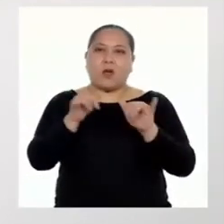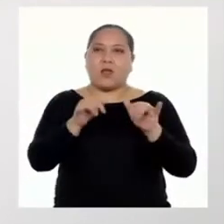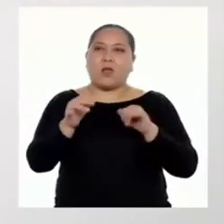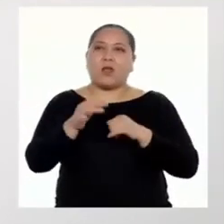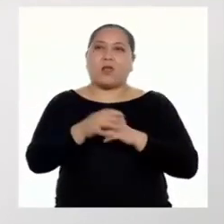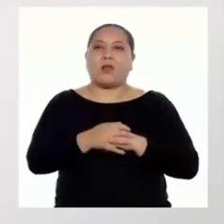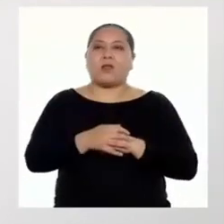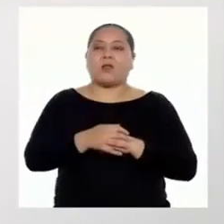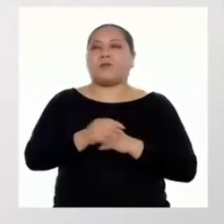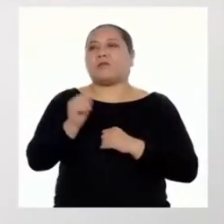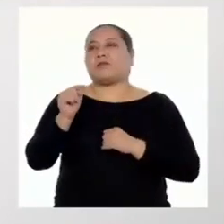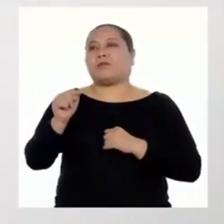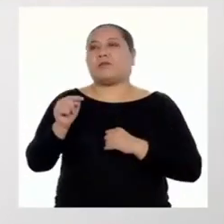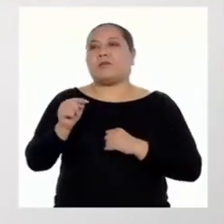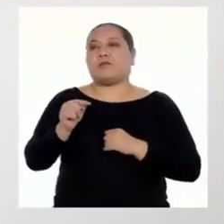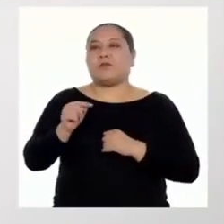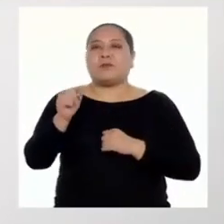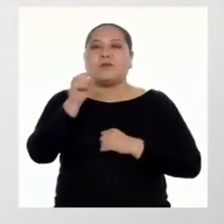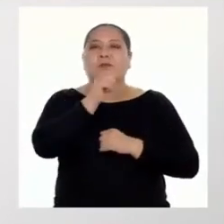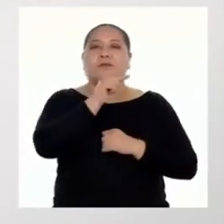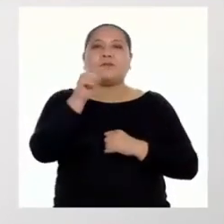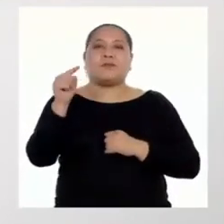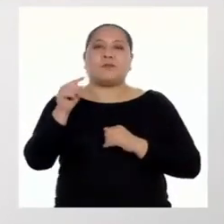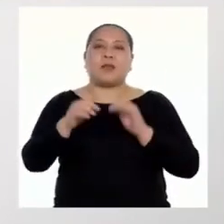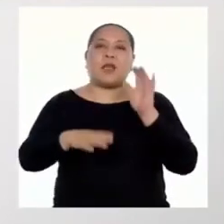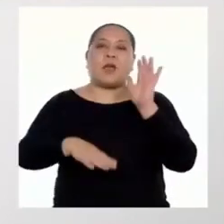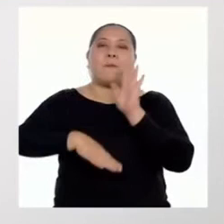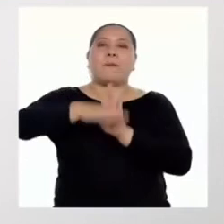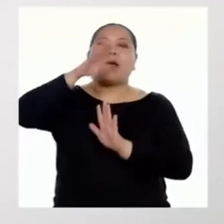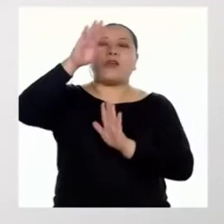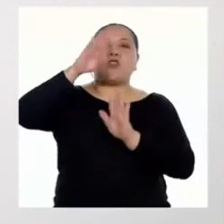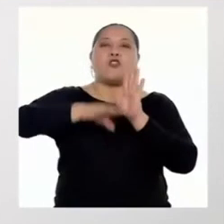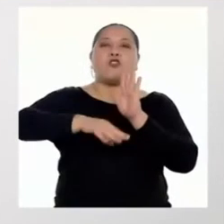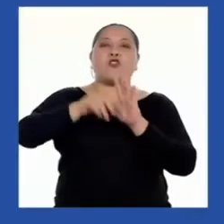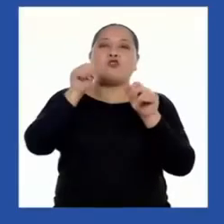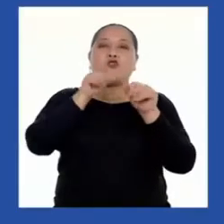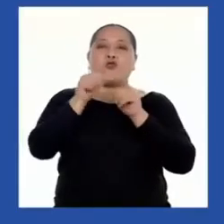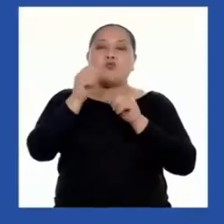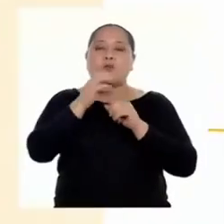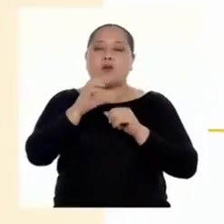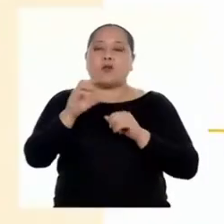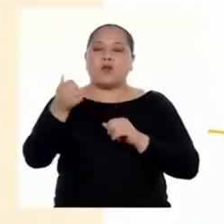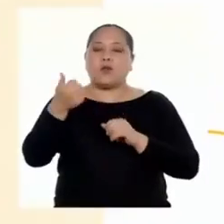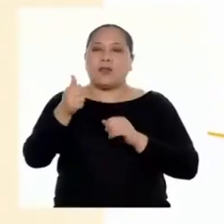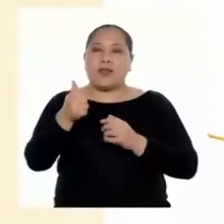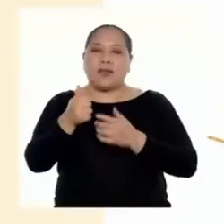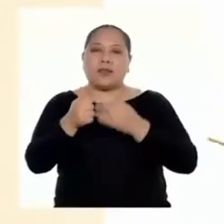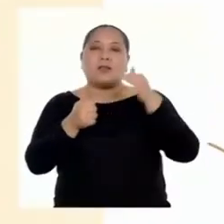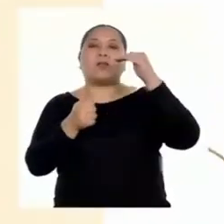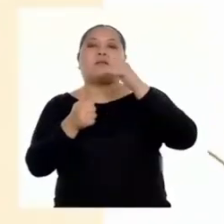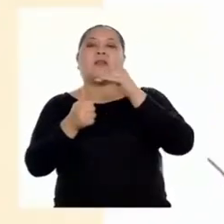científica en función al que tiene el mayor exponente.